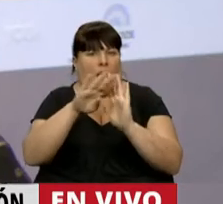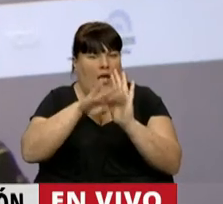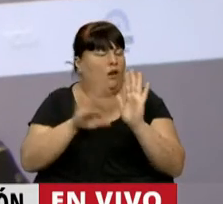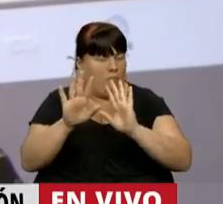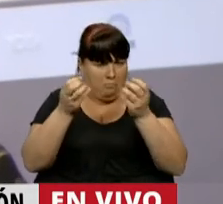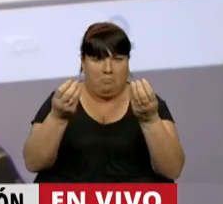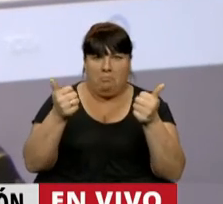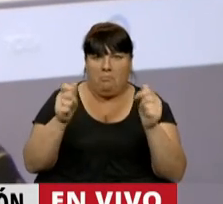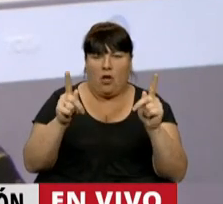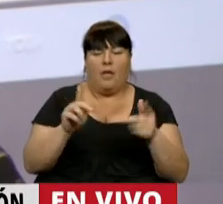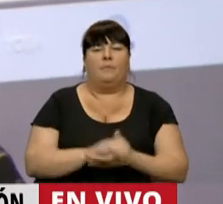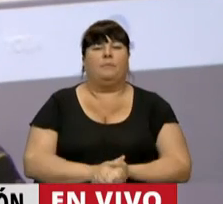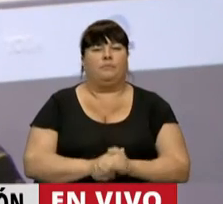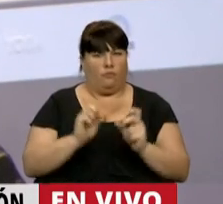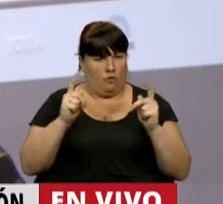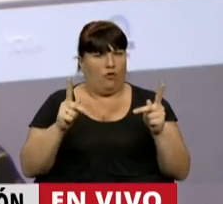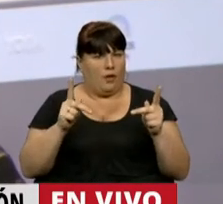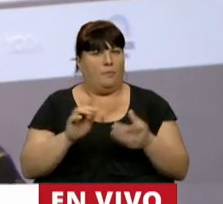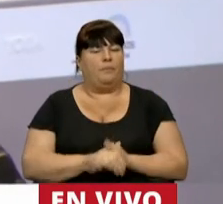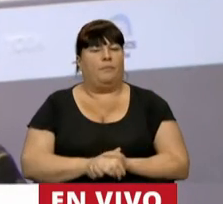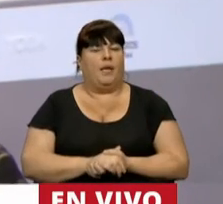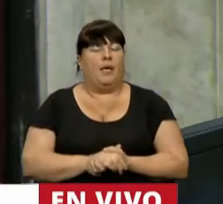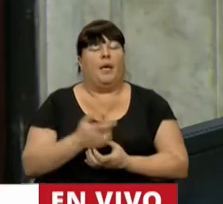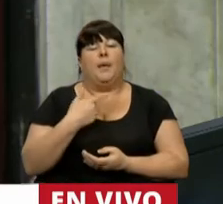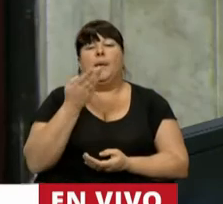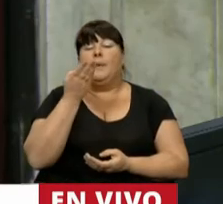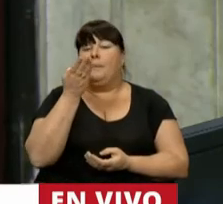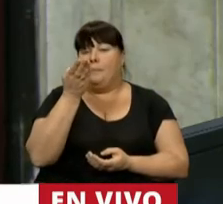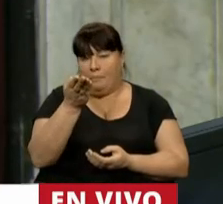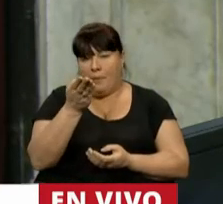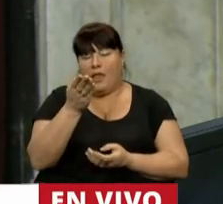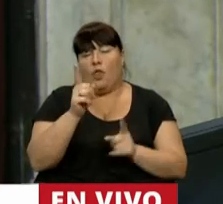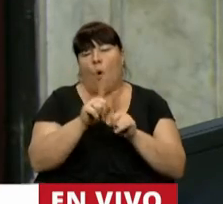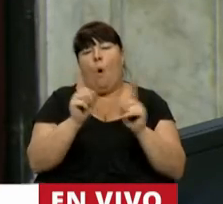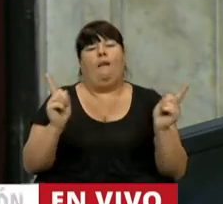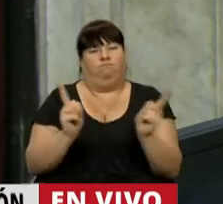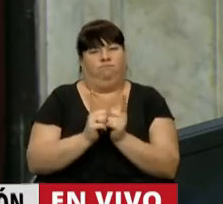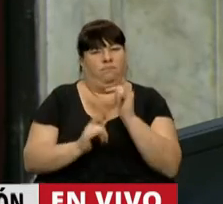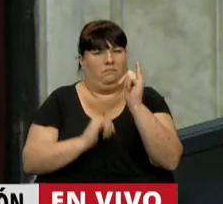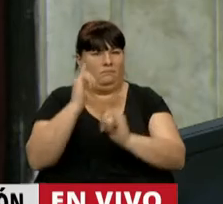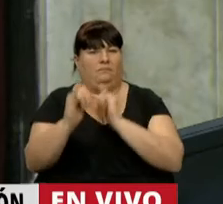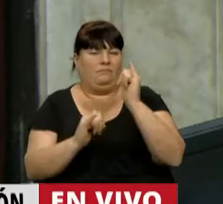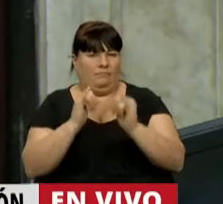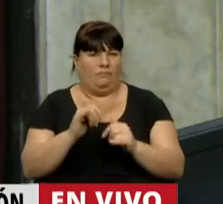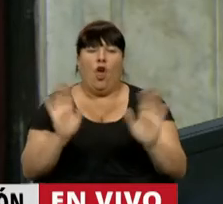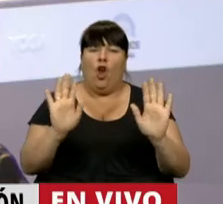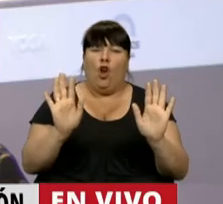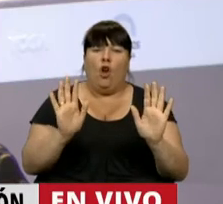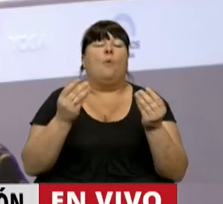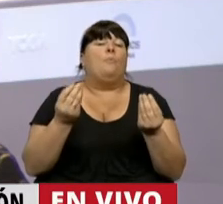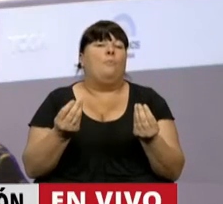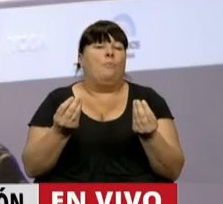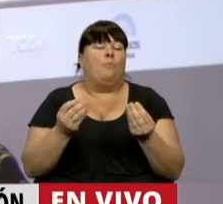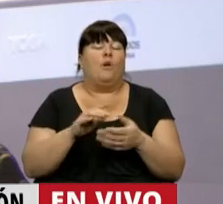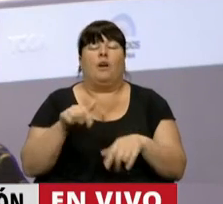perfecto. Ok. Le pido que sea breve en función